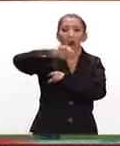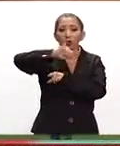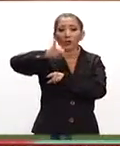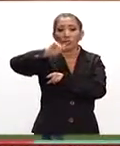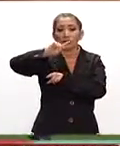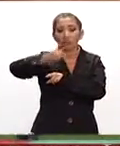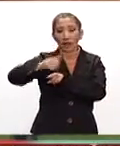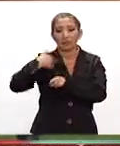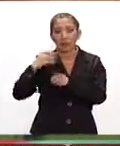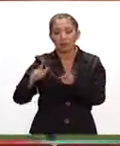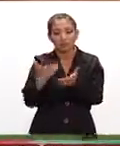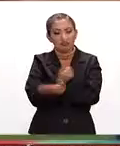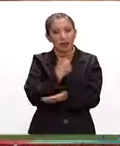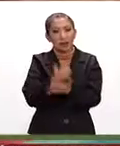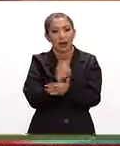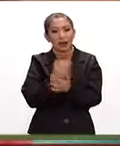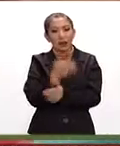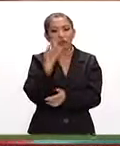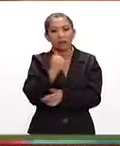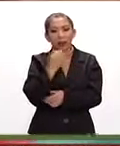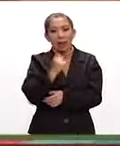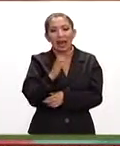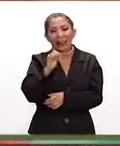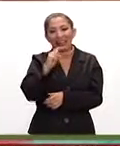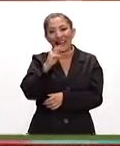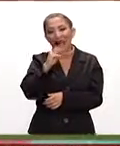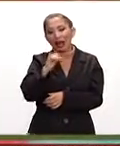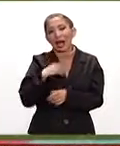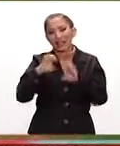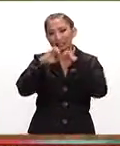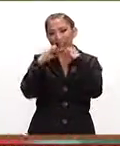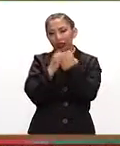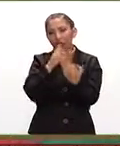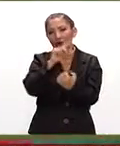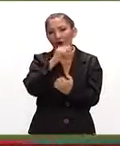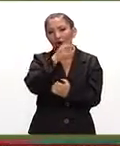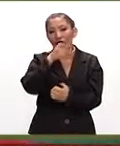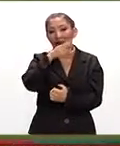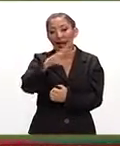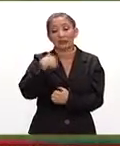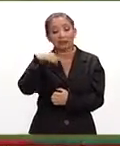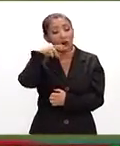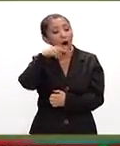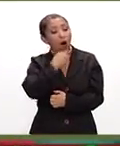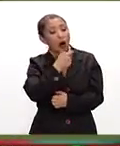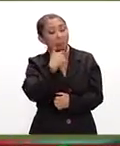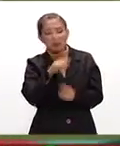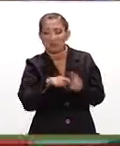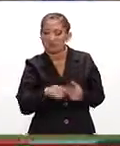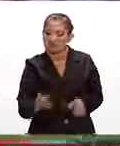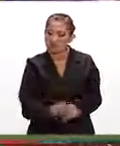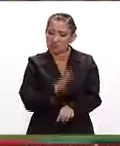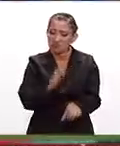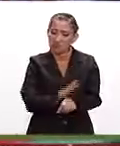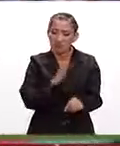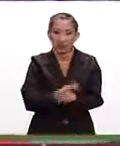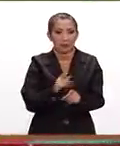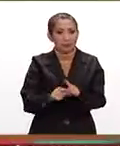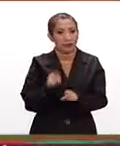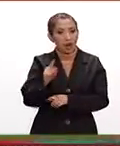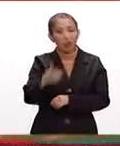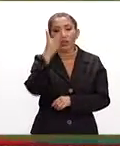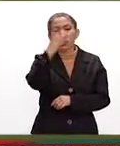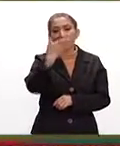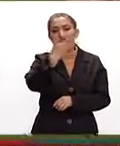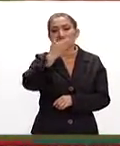Turner, encaminado en el triunfo de la novena Angelina allá en el Dodger Stadium. Rich Hill tuvo una excelente apertura sin permitir la notación con